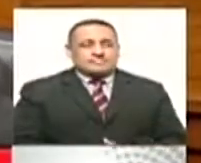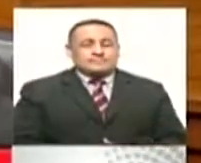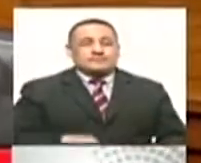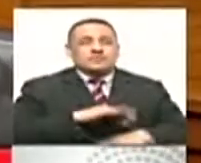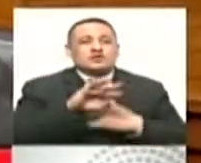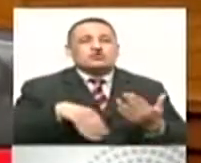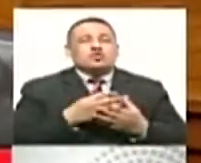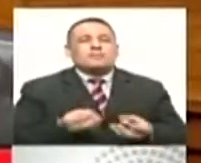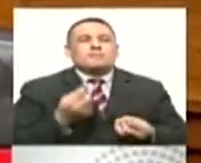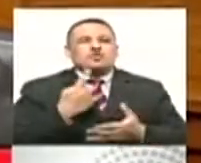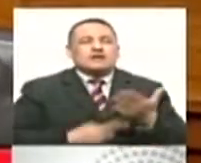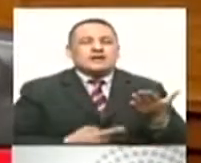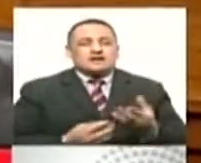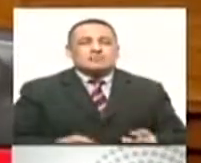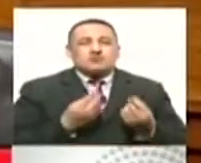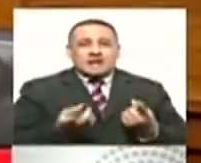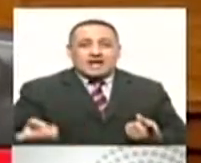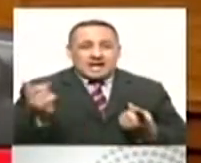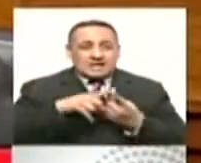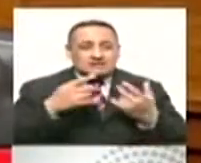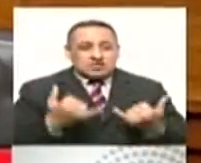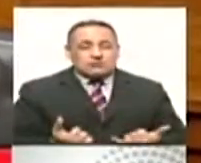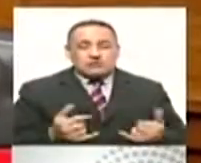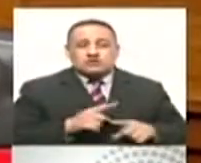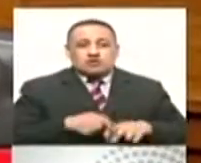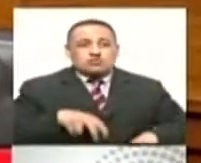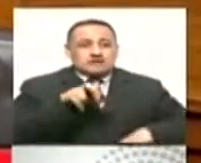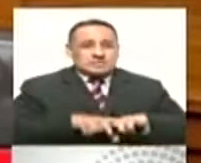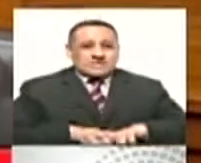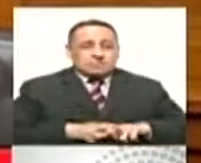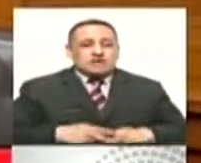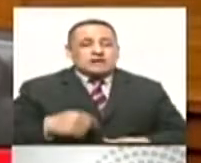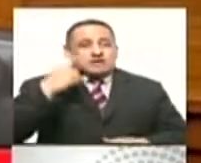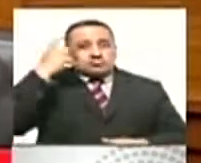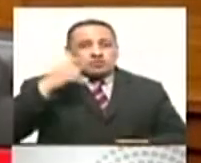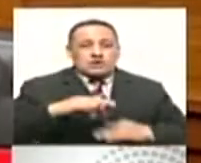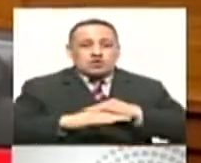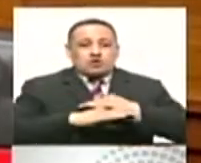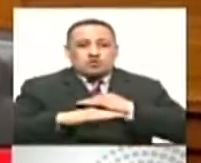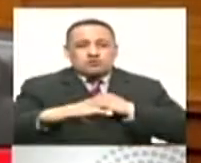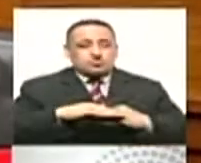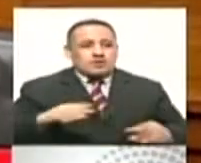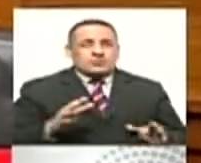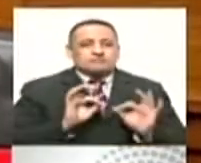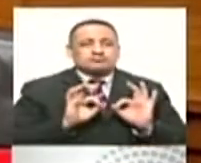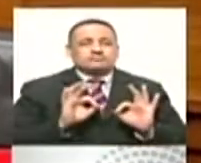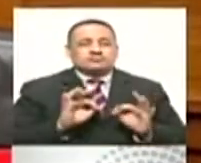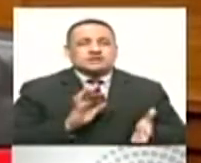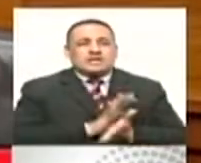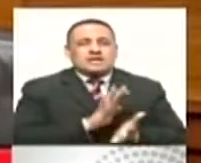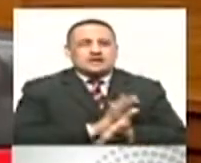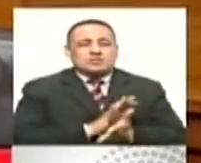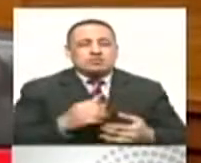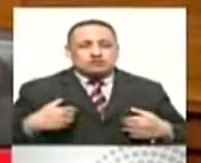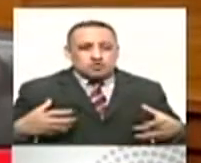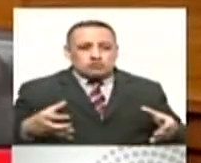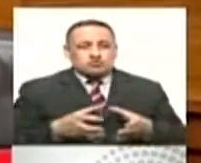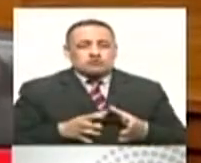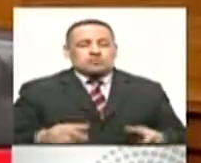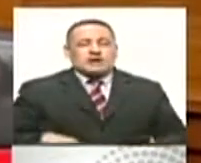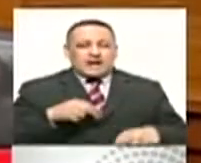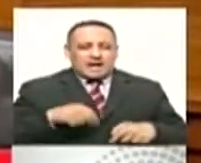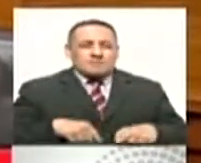Pero esto es parte, digamos, de la eficiencia que tiene que haber, porque sabemos que necesitamos